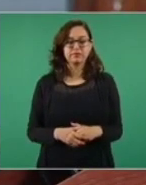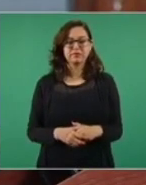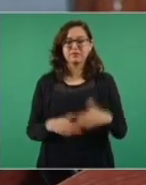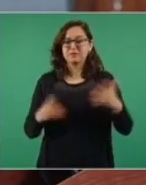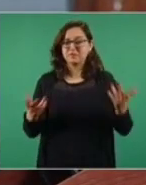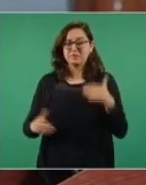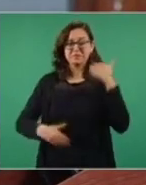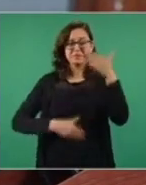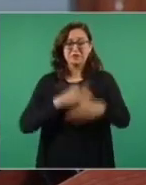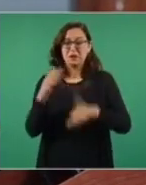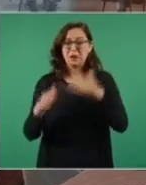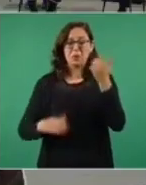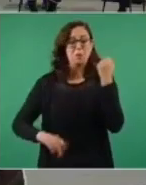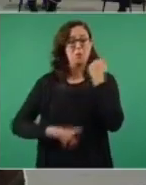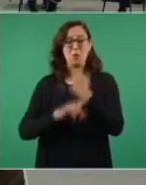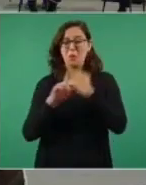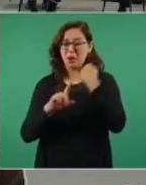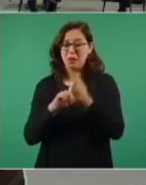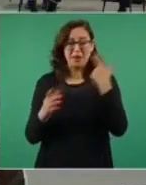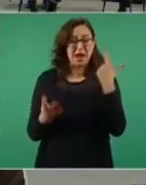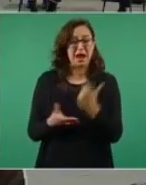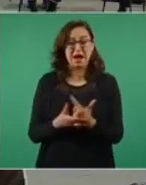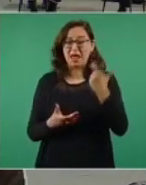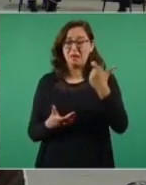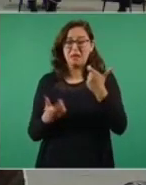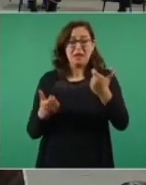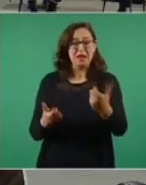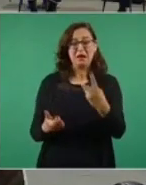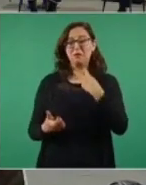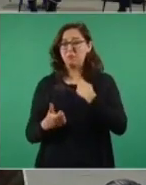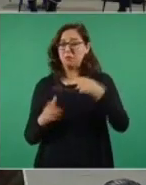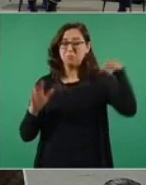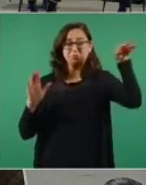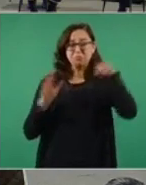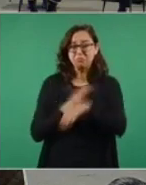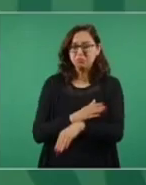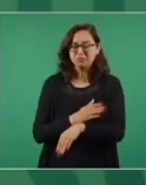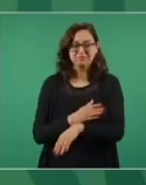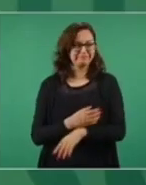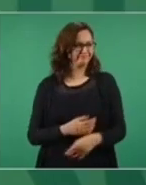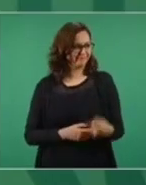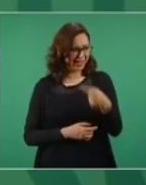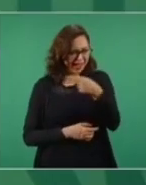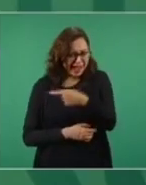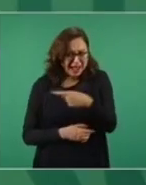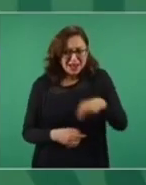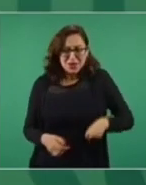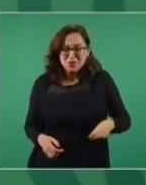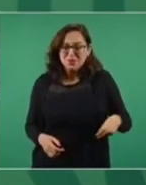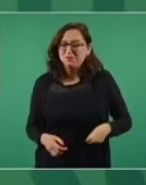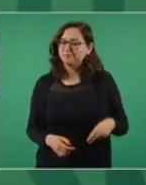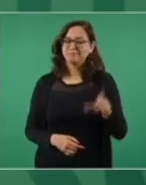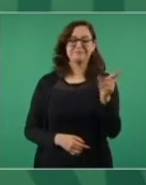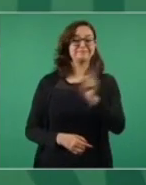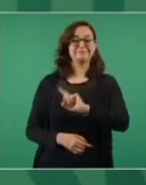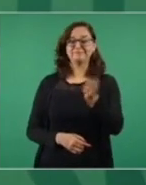de Salvador Allende por todos los medios con dinero con propaganda